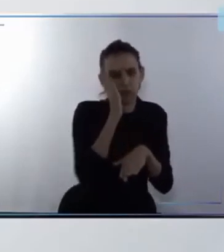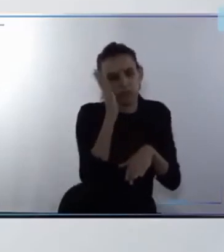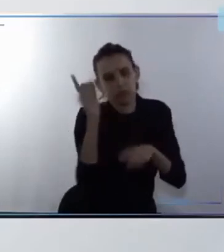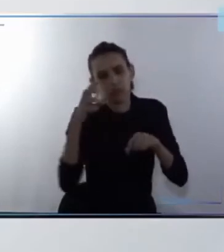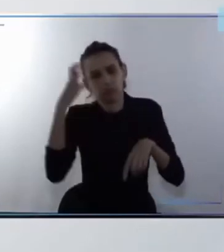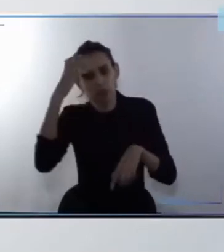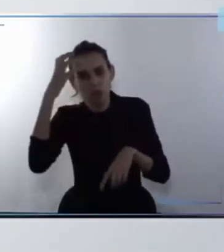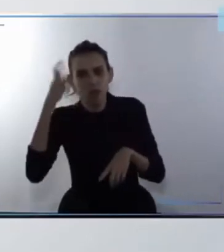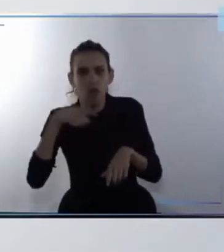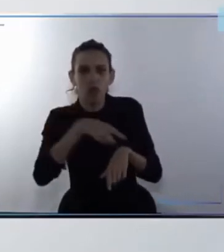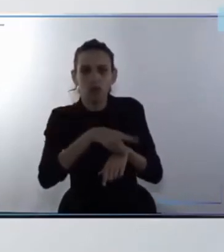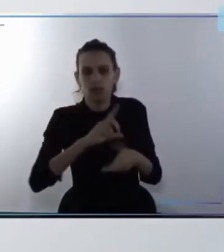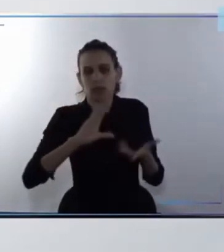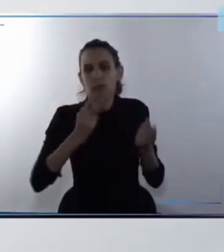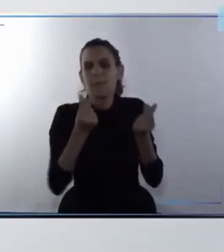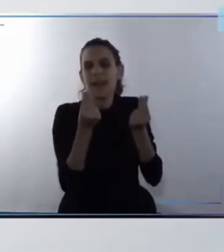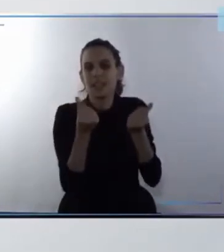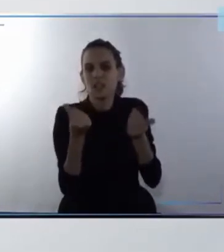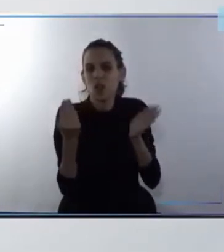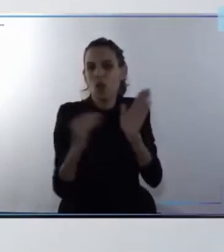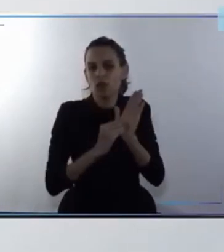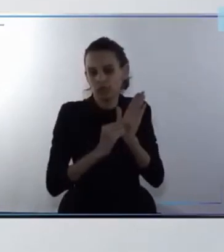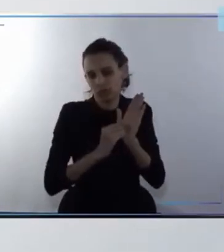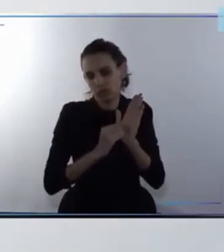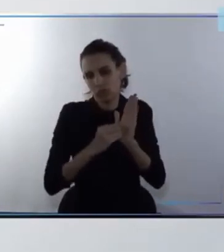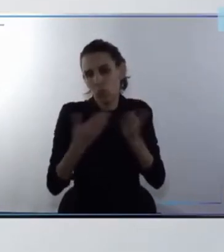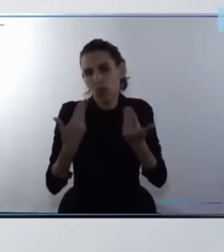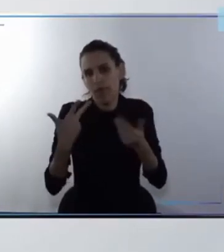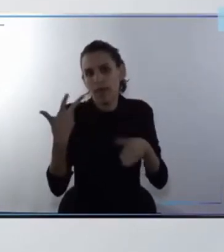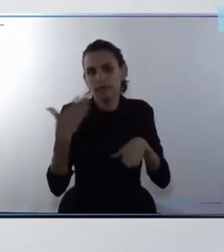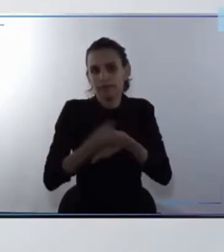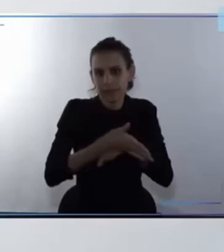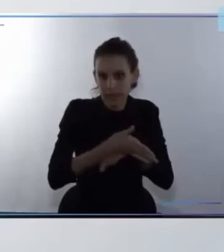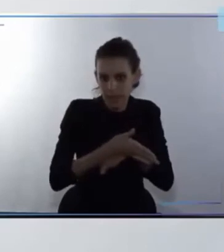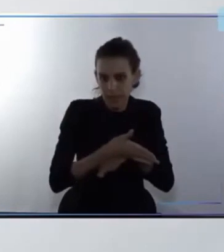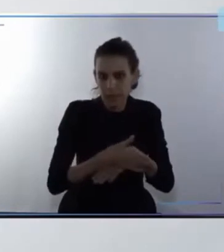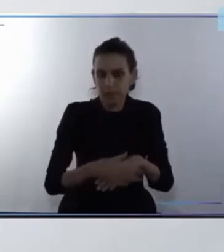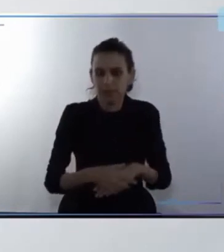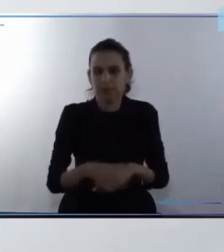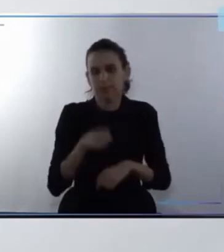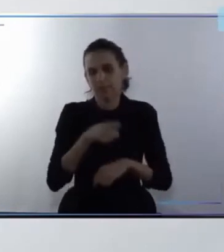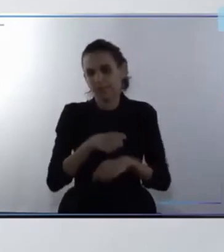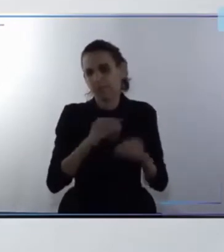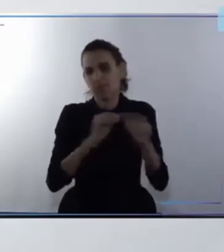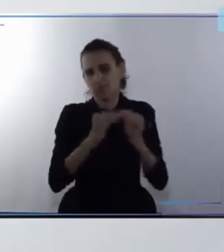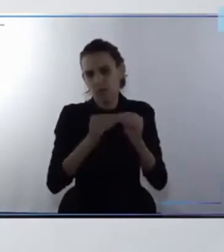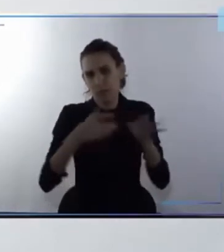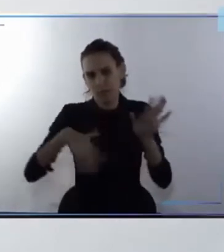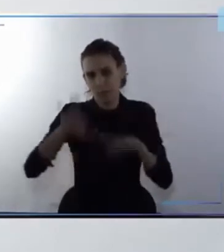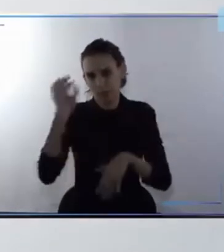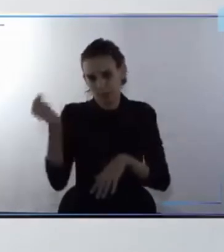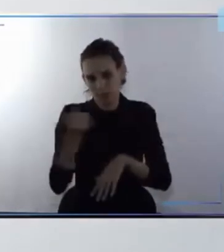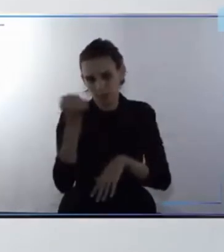para los ciudadanos que es uno de los grandes problemas que tenemos en nuestras ciudades